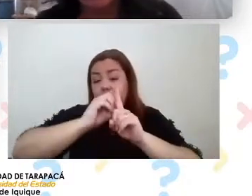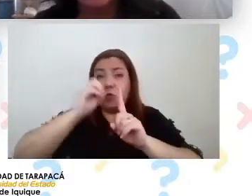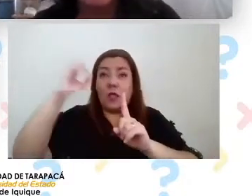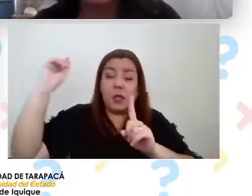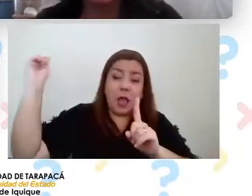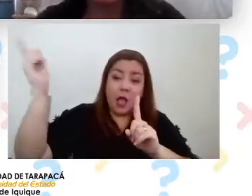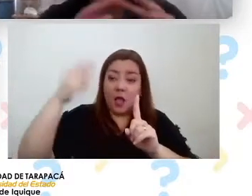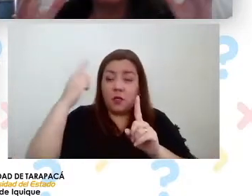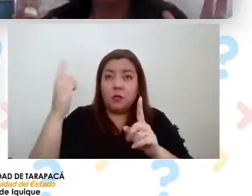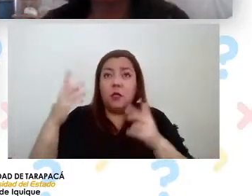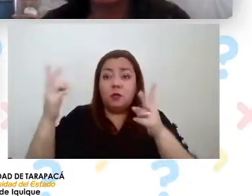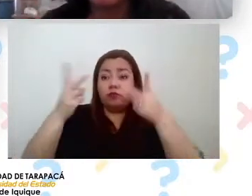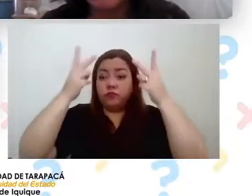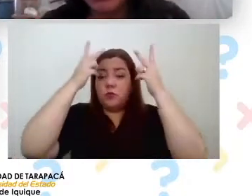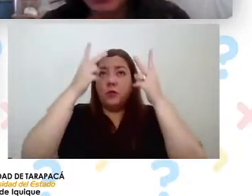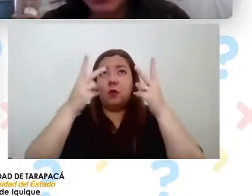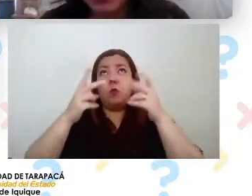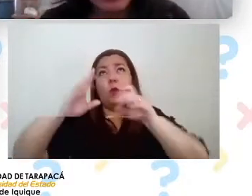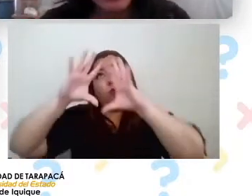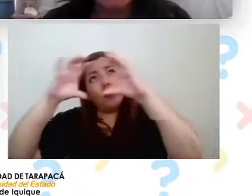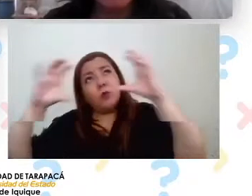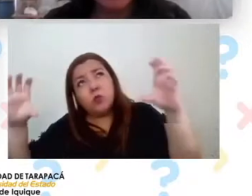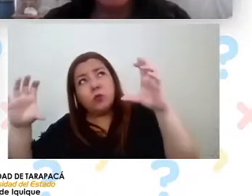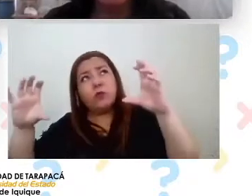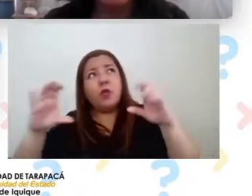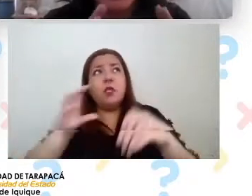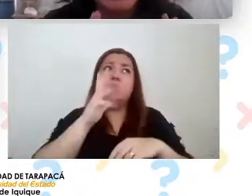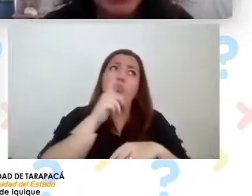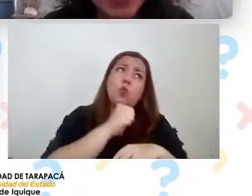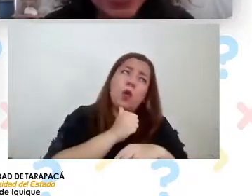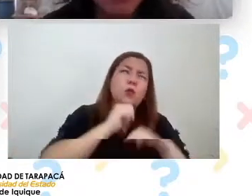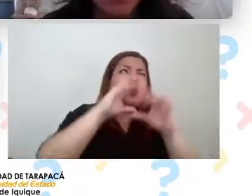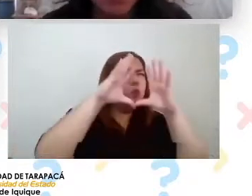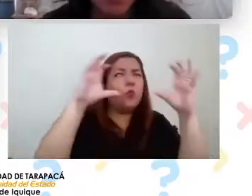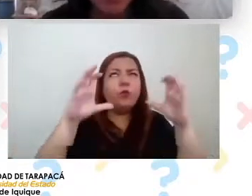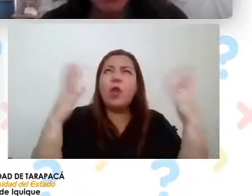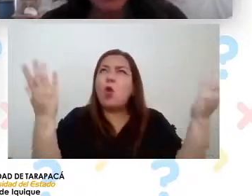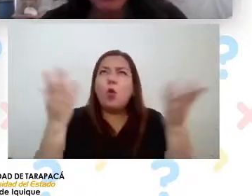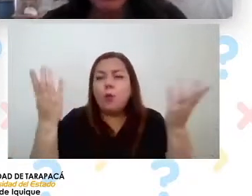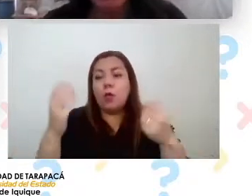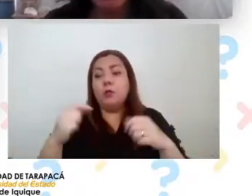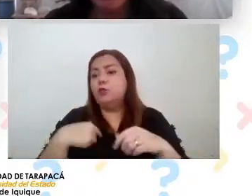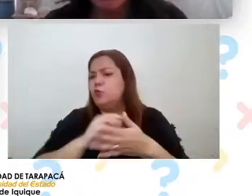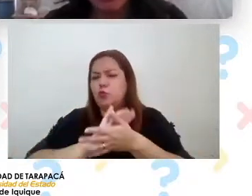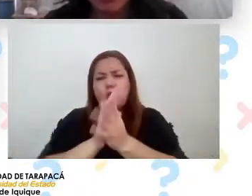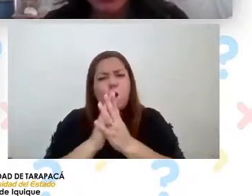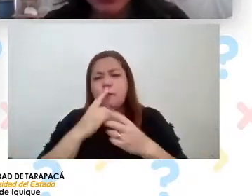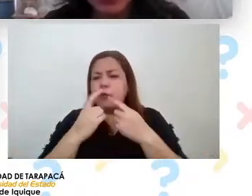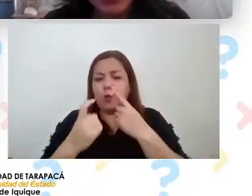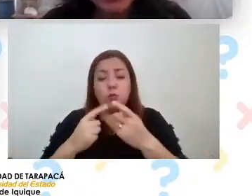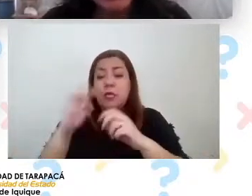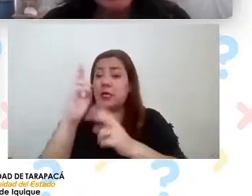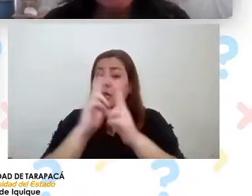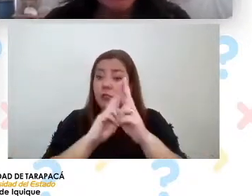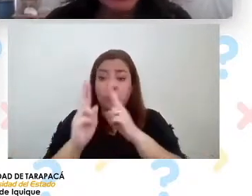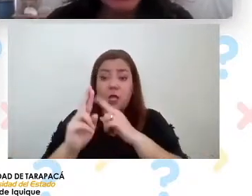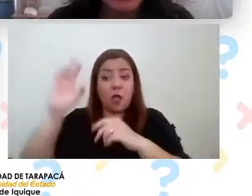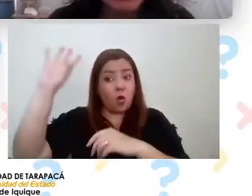tenemos nube y así un sinfín de preguntas relacionados al clima también también por otra parte qué tan